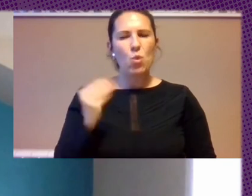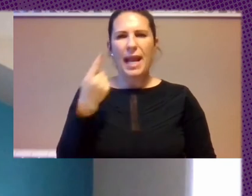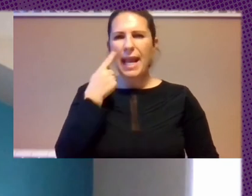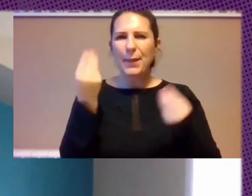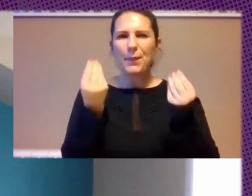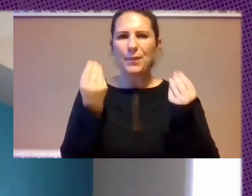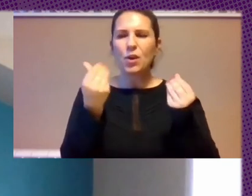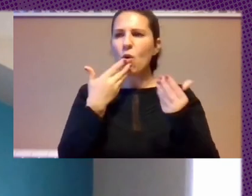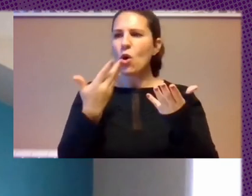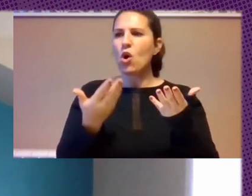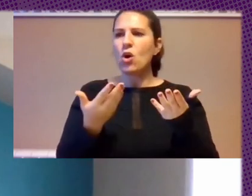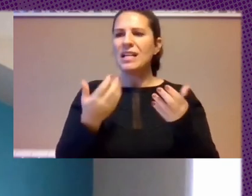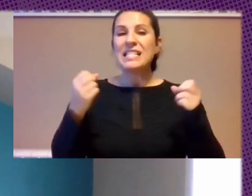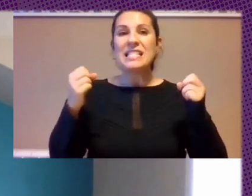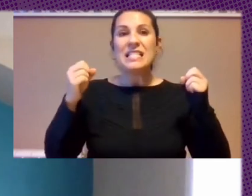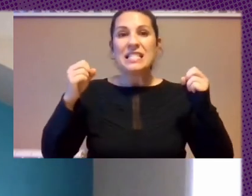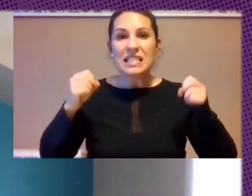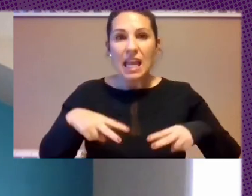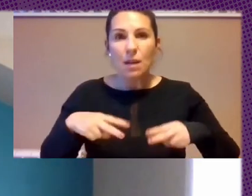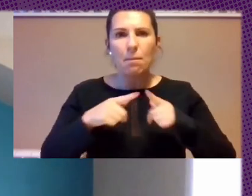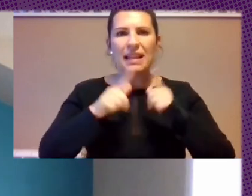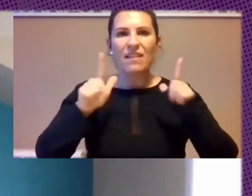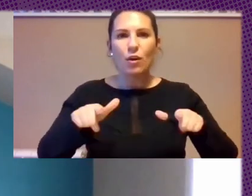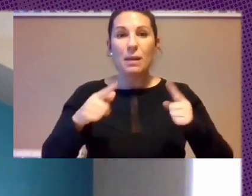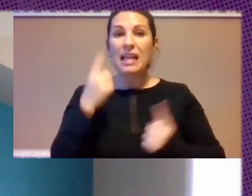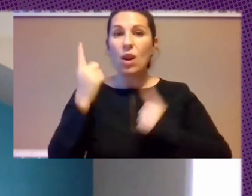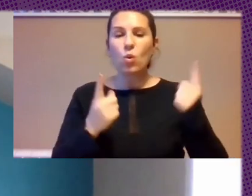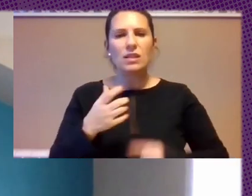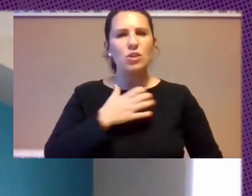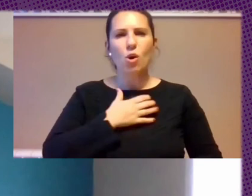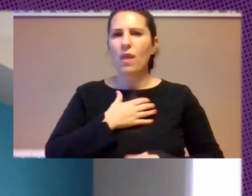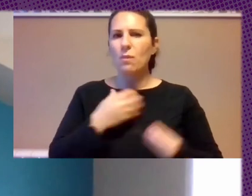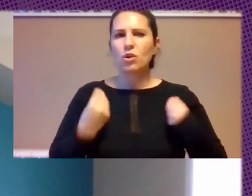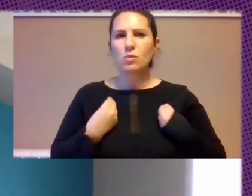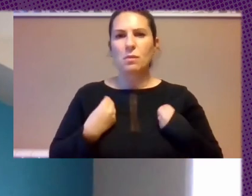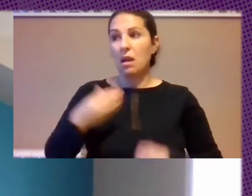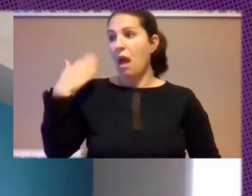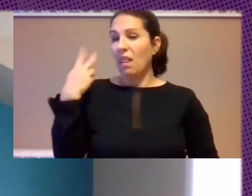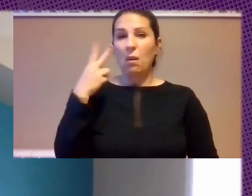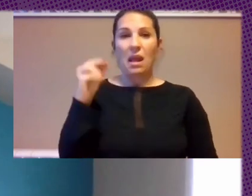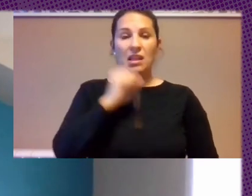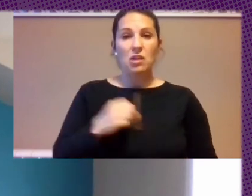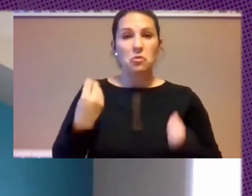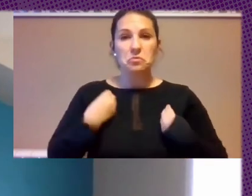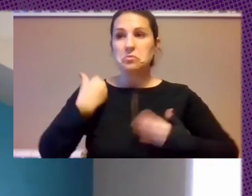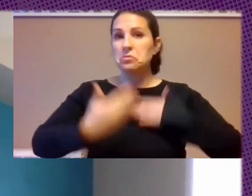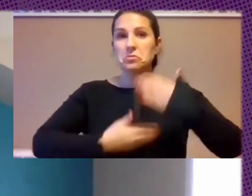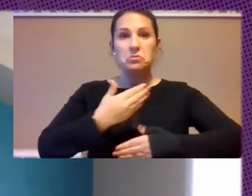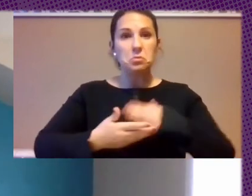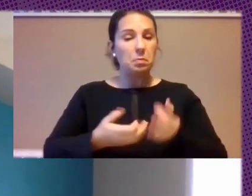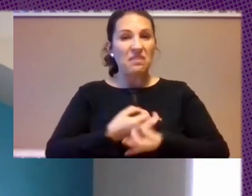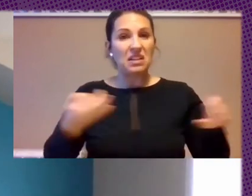Podemos Vivir Sin Ellas Sin Ciertas Plataformas Cuando Vivíamos Perfectamente Sin Ellas Hace 20 Años Entonces